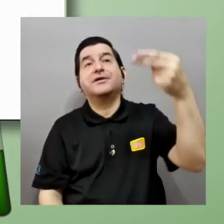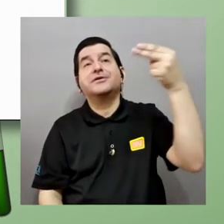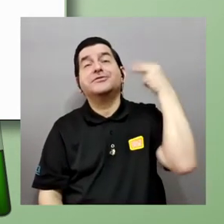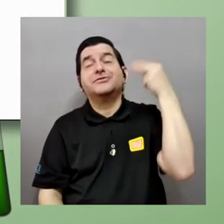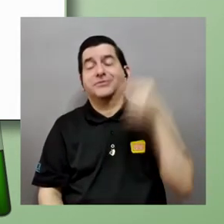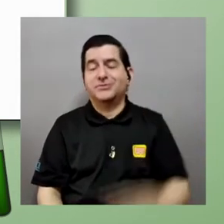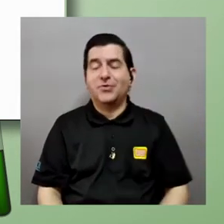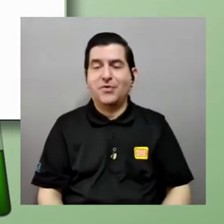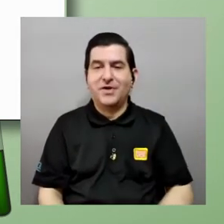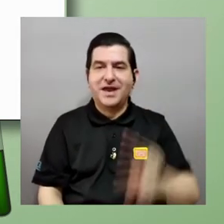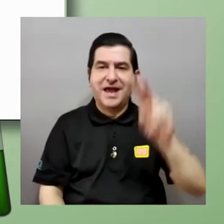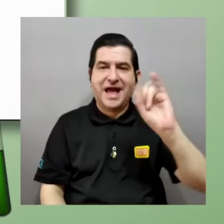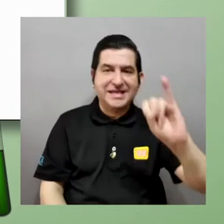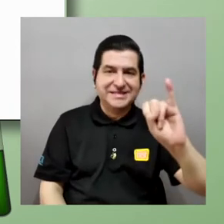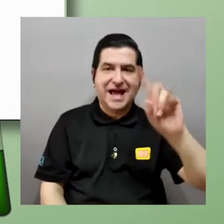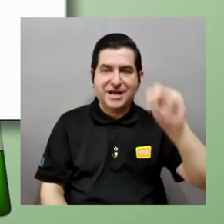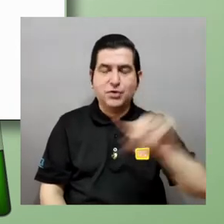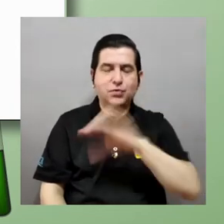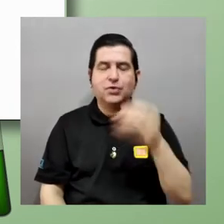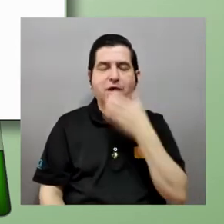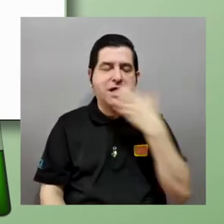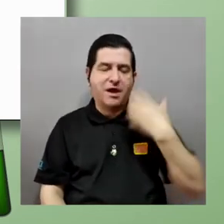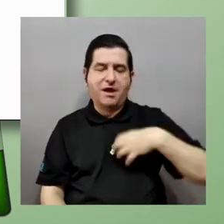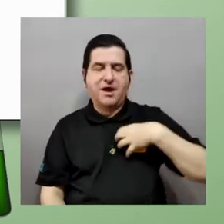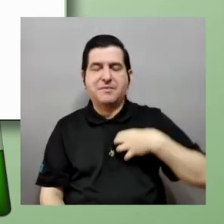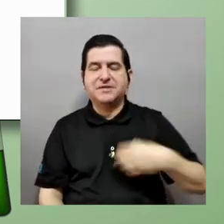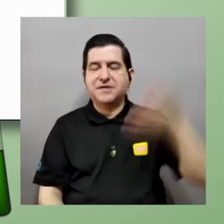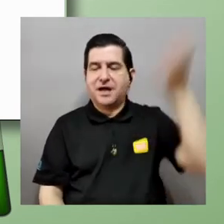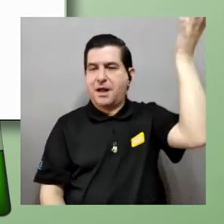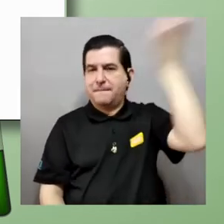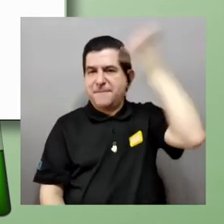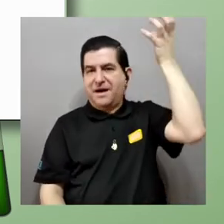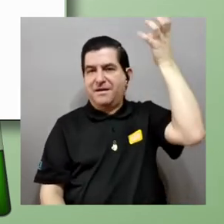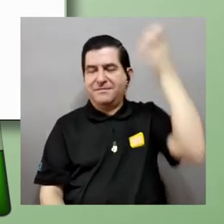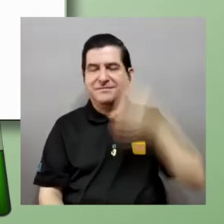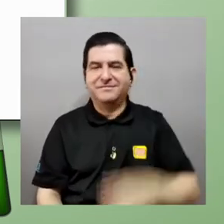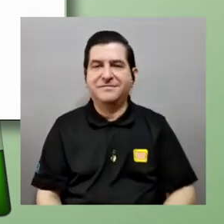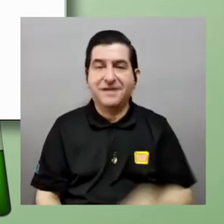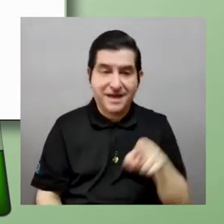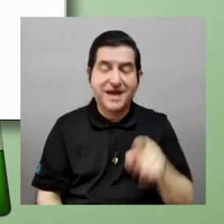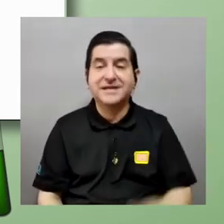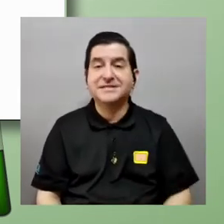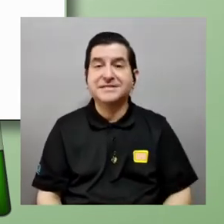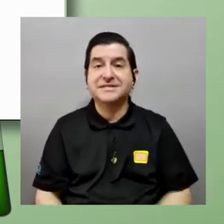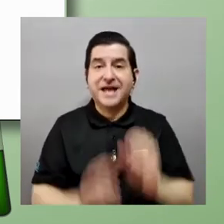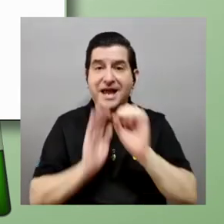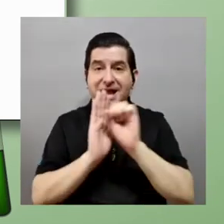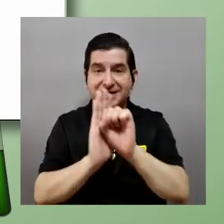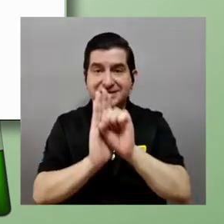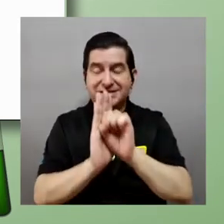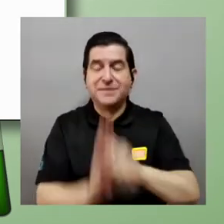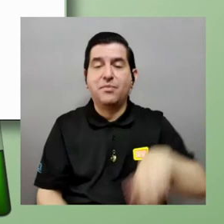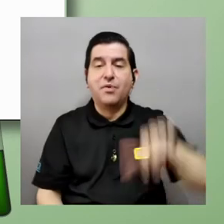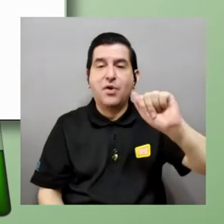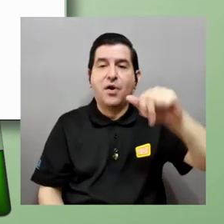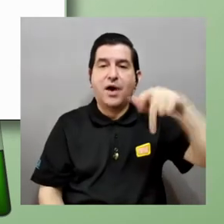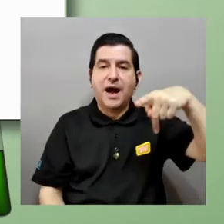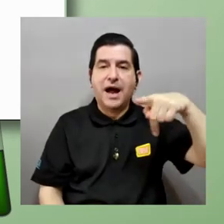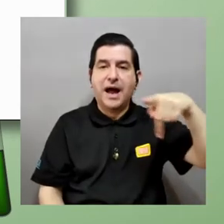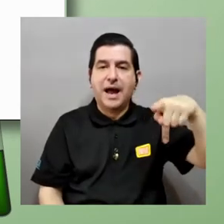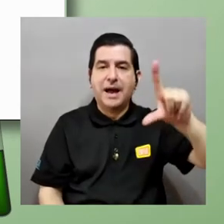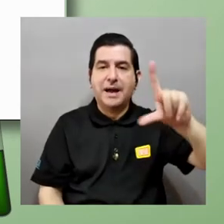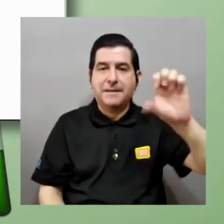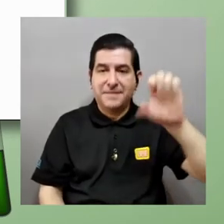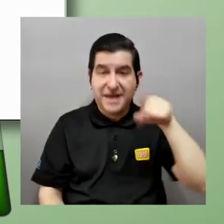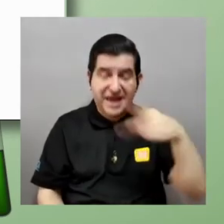la gran historia de Newton ¿Verdad? y la manzana que le cae en su cabeza ese es realmente ese es el símbolo de Apple ¿Verdad? si ustedes